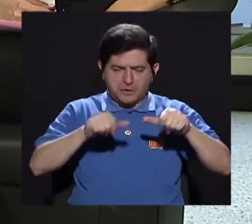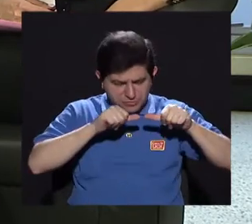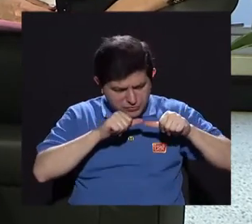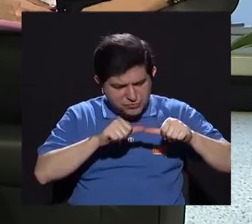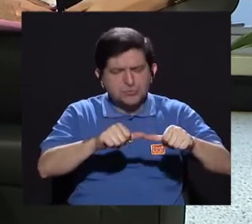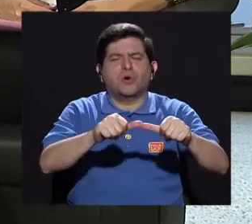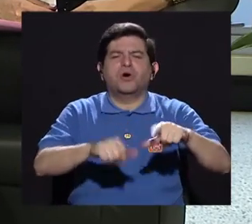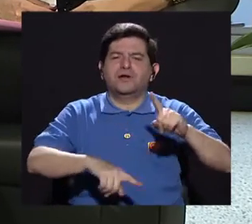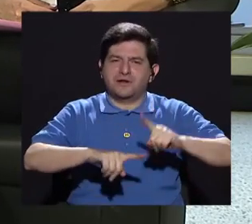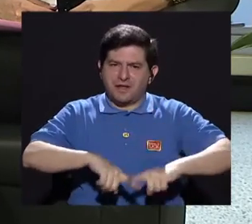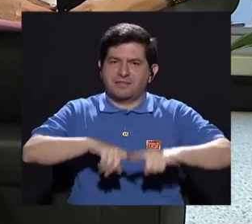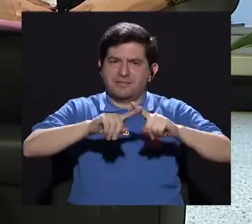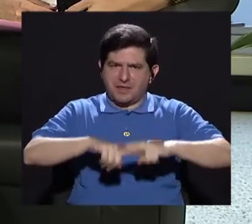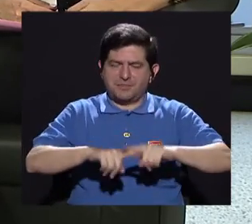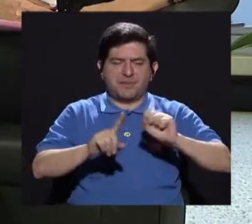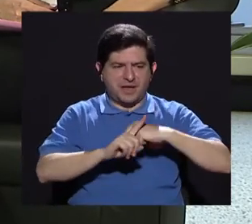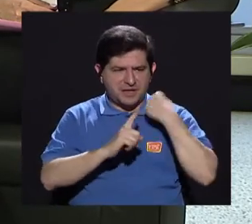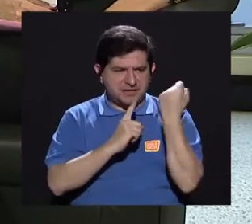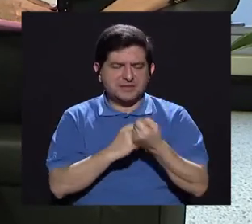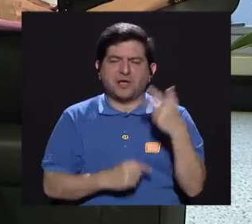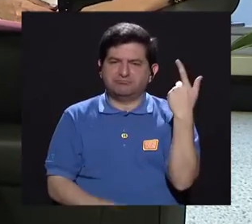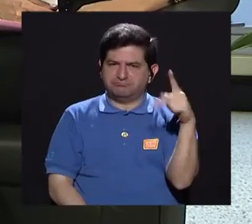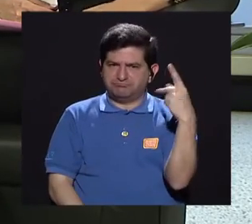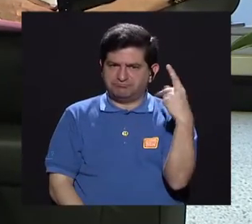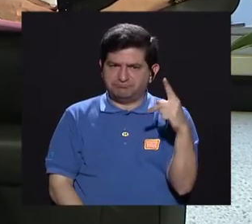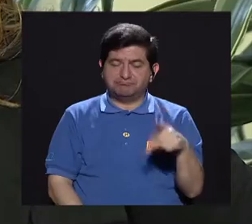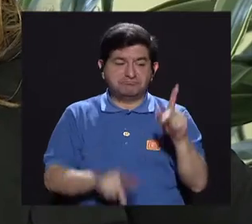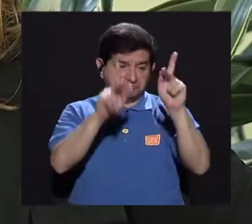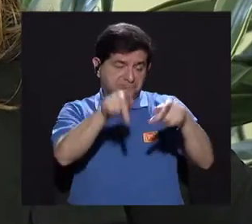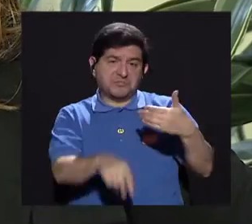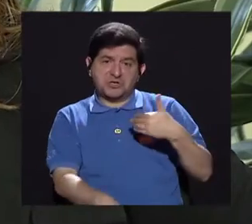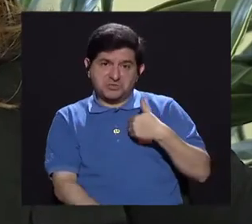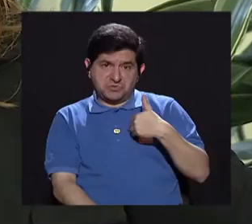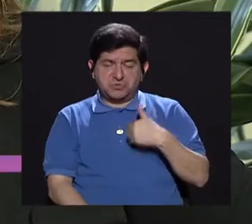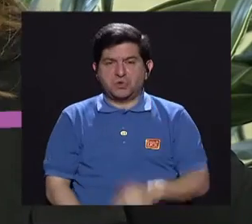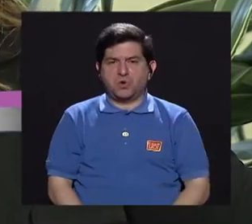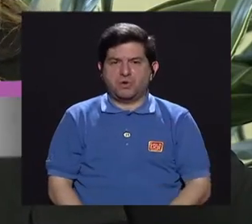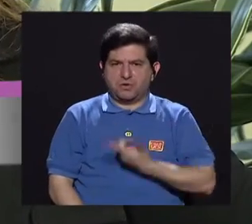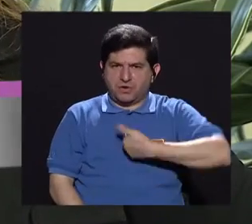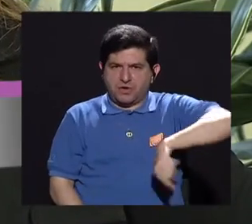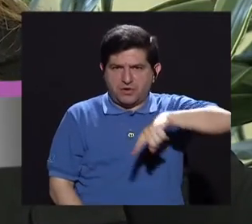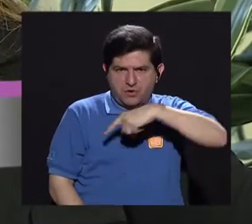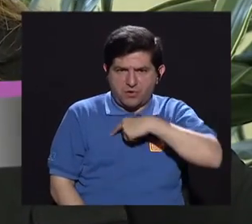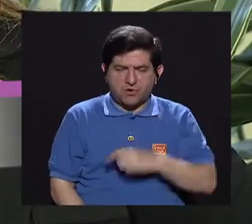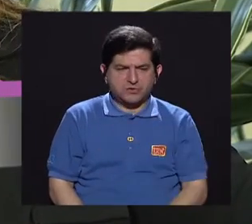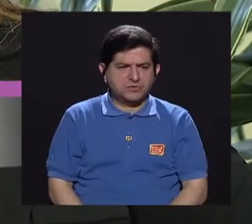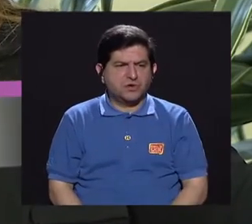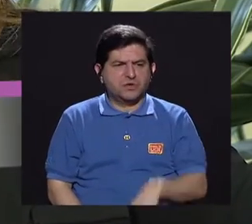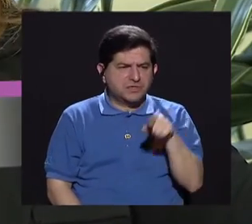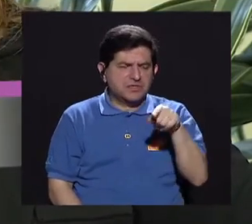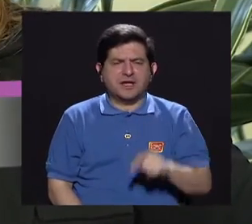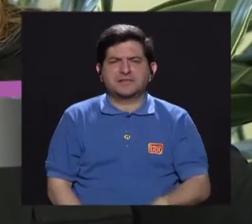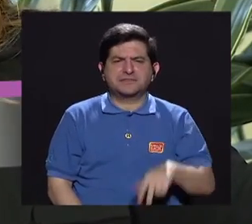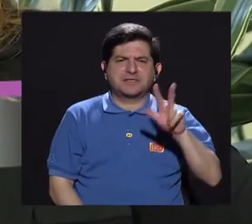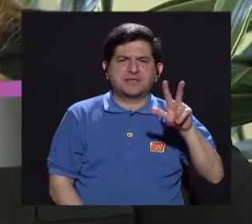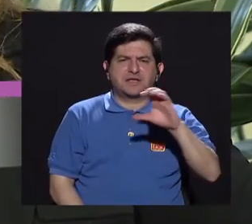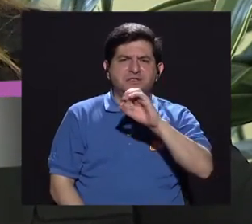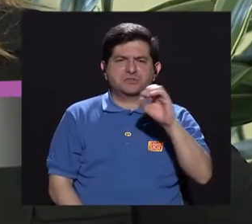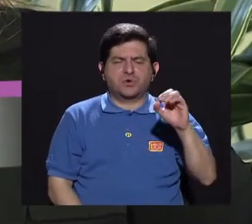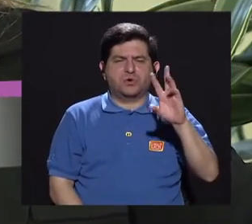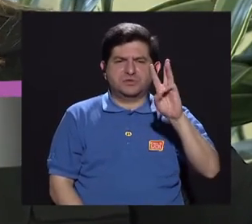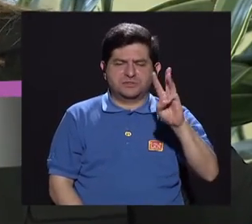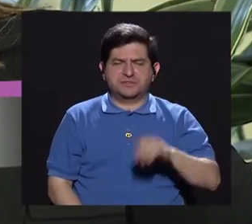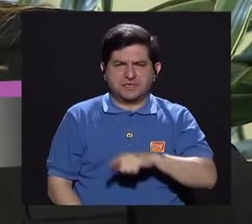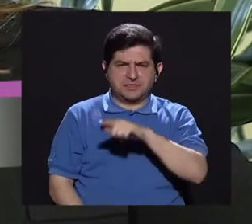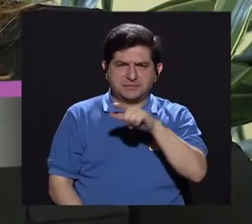crónico, depende de los factores de riesgo que el paciente tenga, vamos a hacer las consultas cada tres a cada